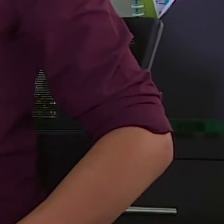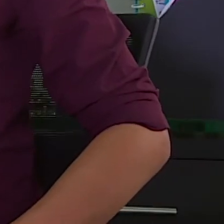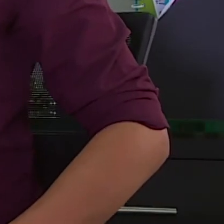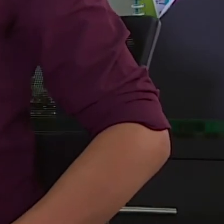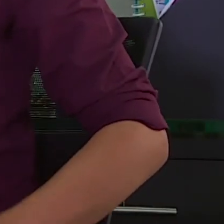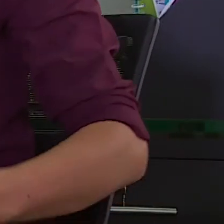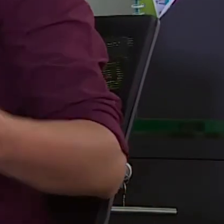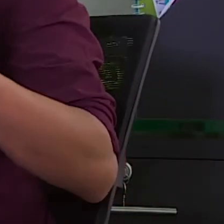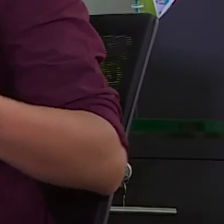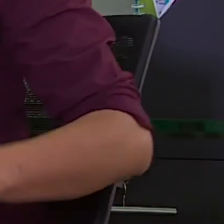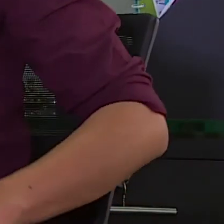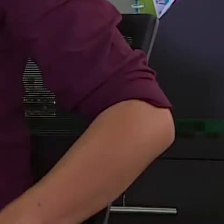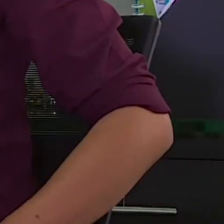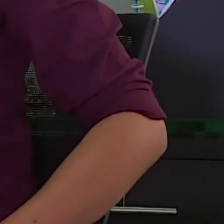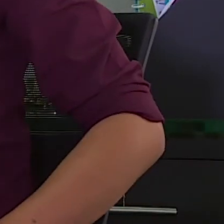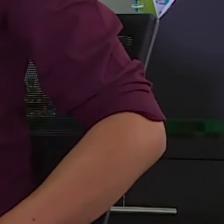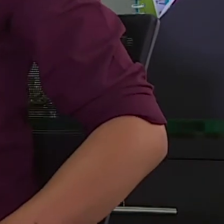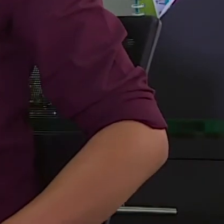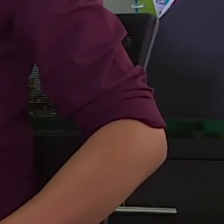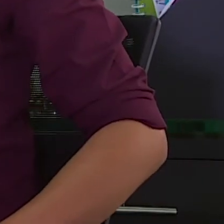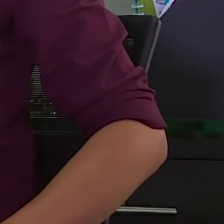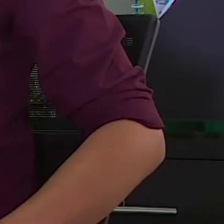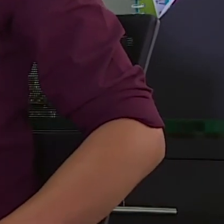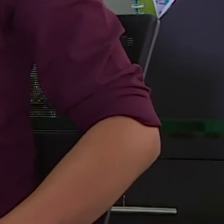hola gracias por tu comentario